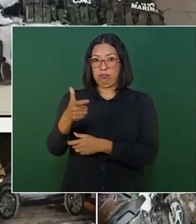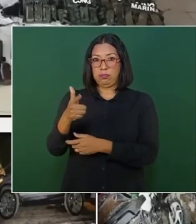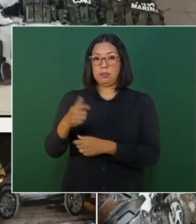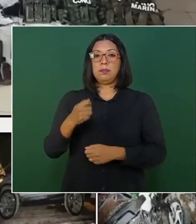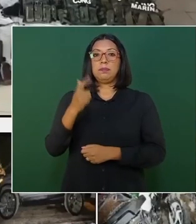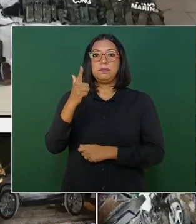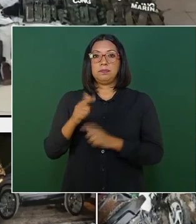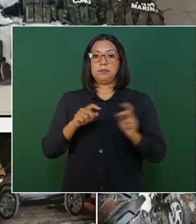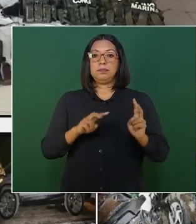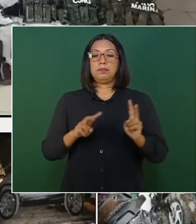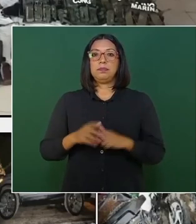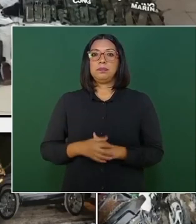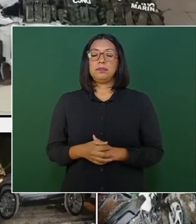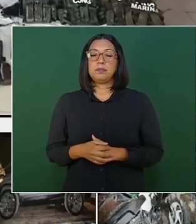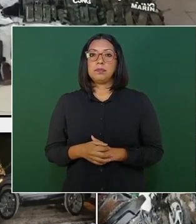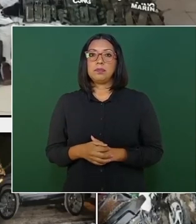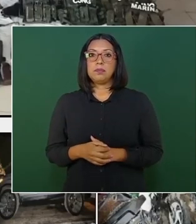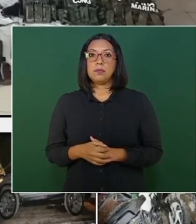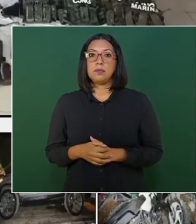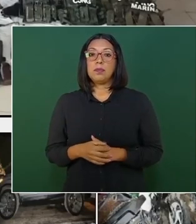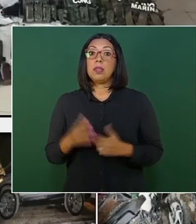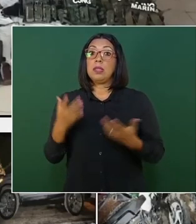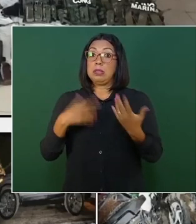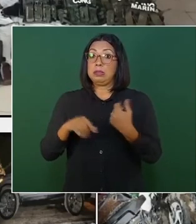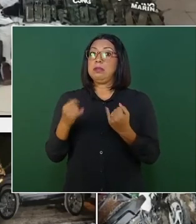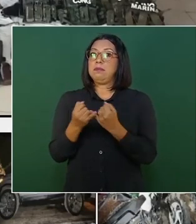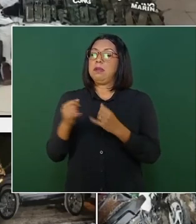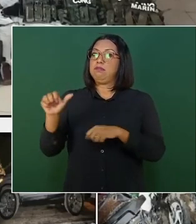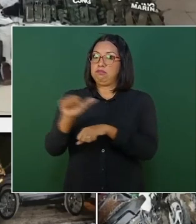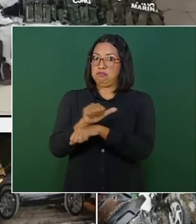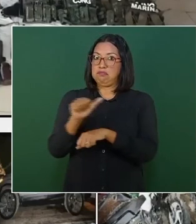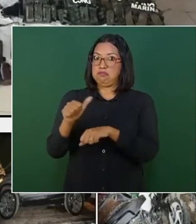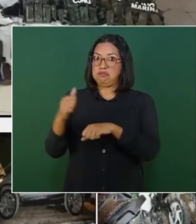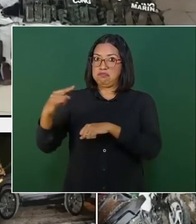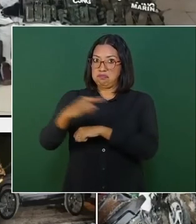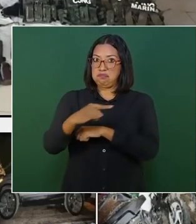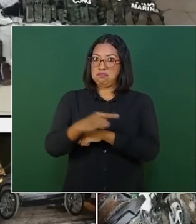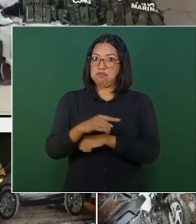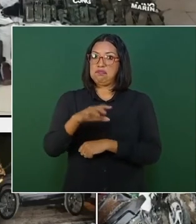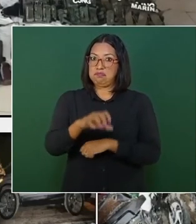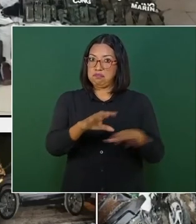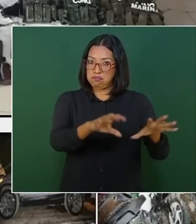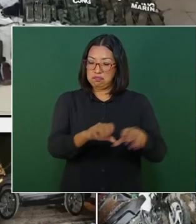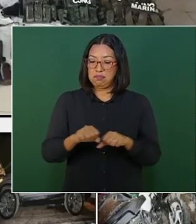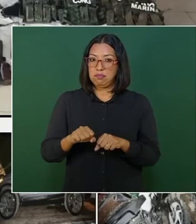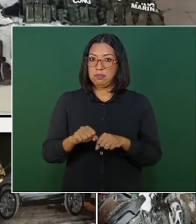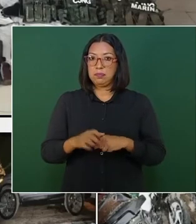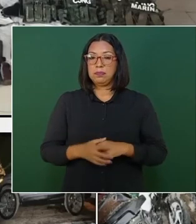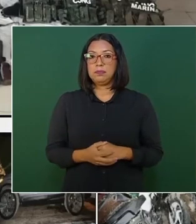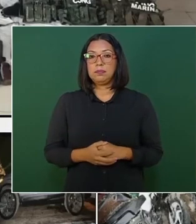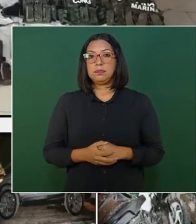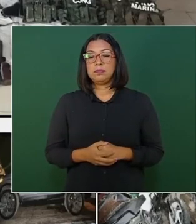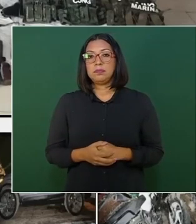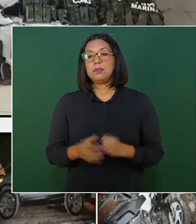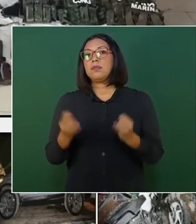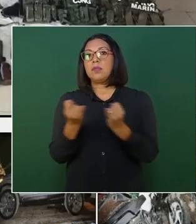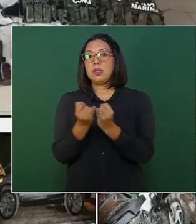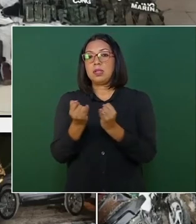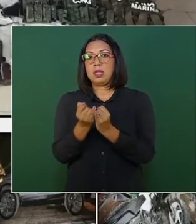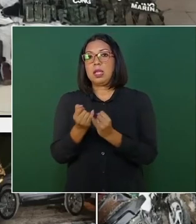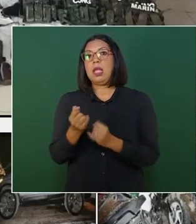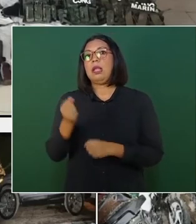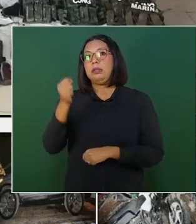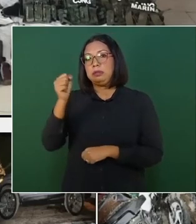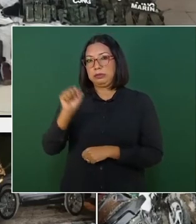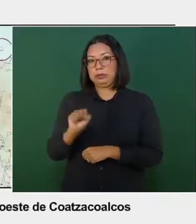ellos un fusil Barrett y seis vehículos. Siguiente. Por parte de la Secretaría de la